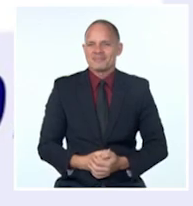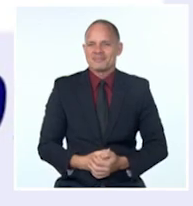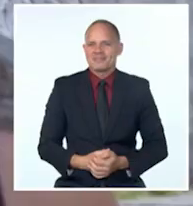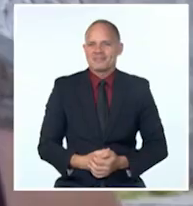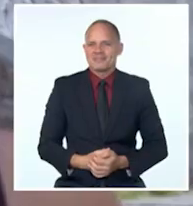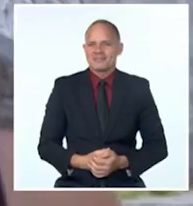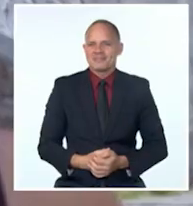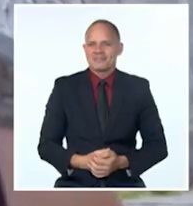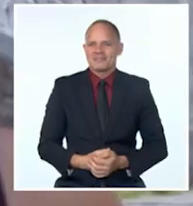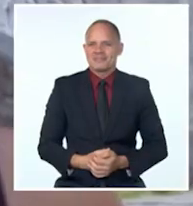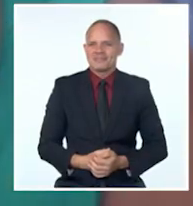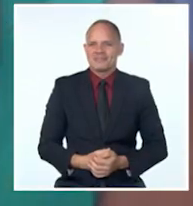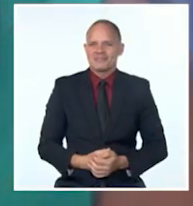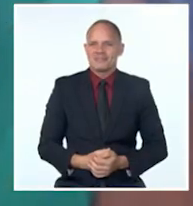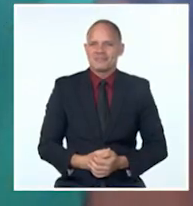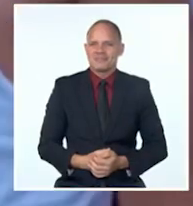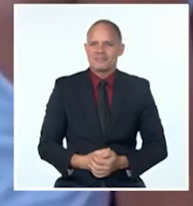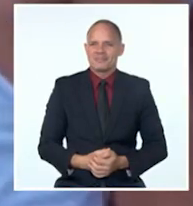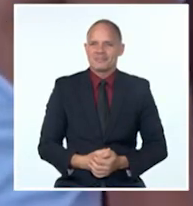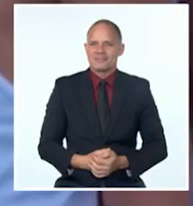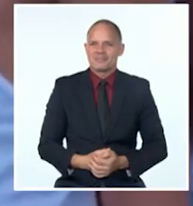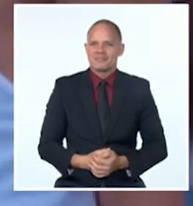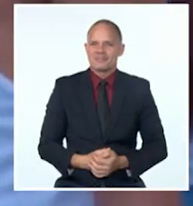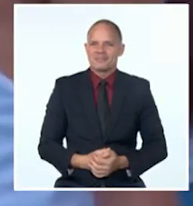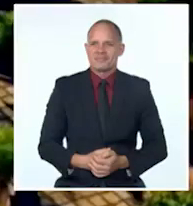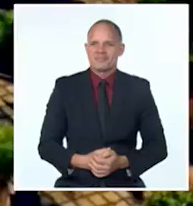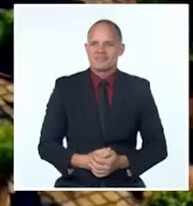Deisy Gómez, canal cubano de noticias.